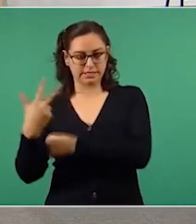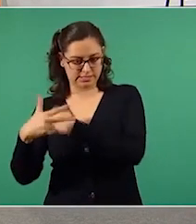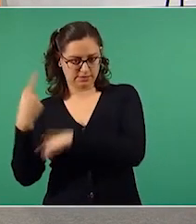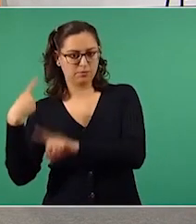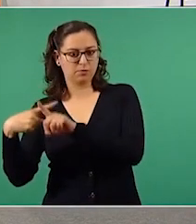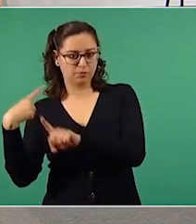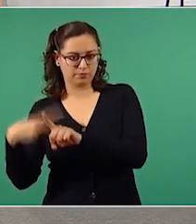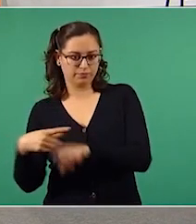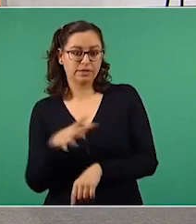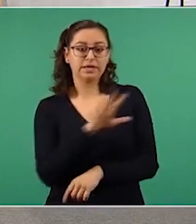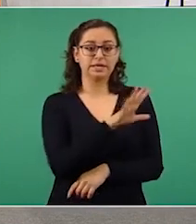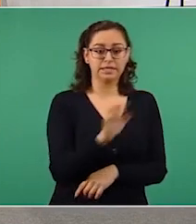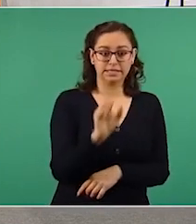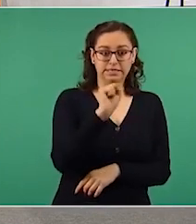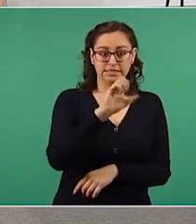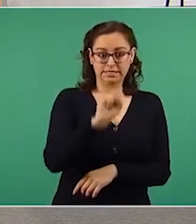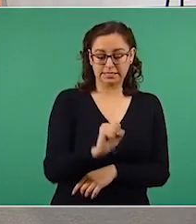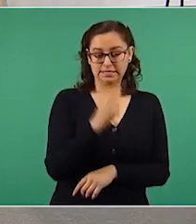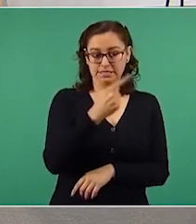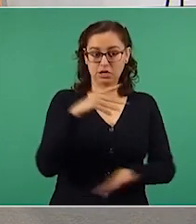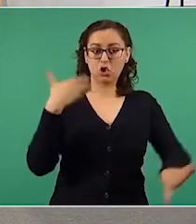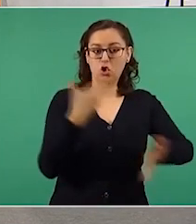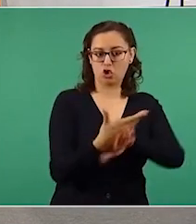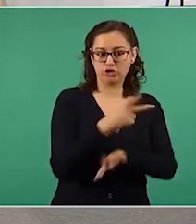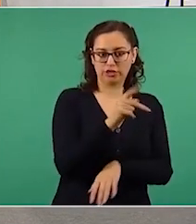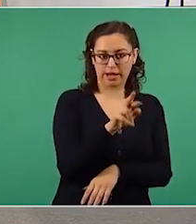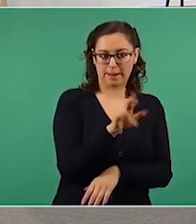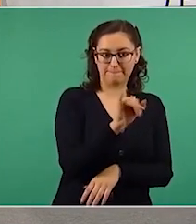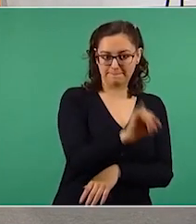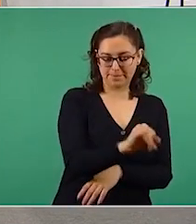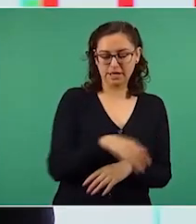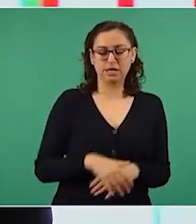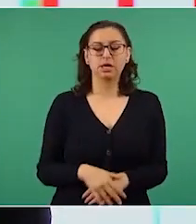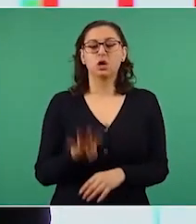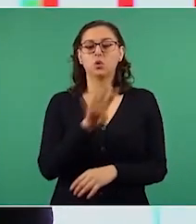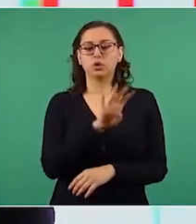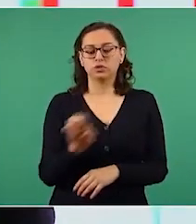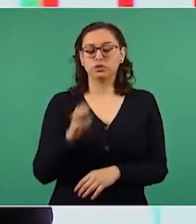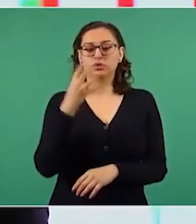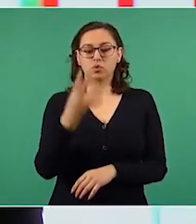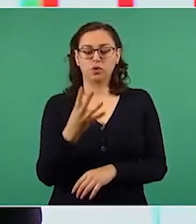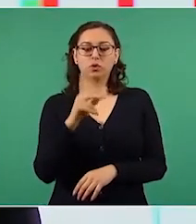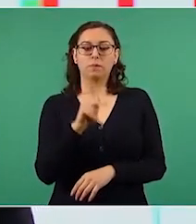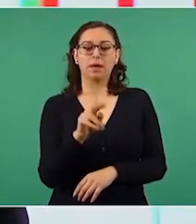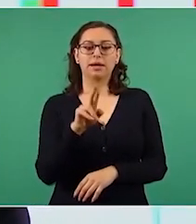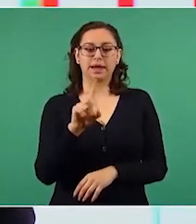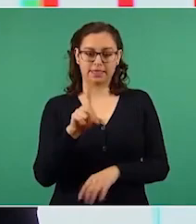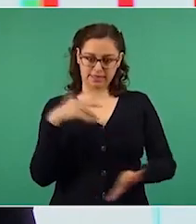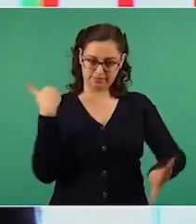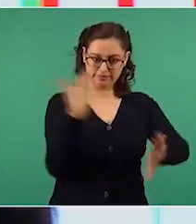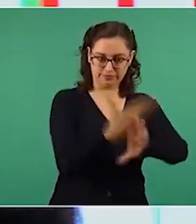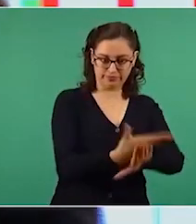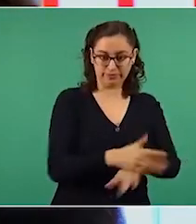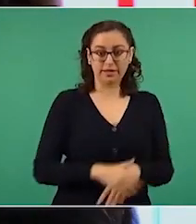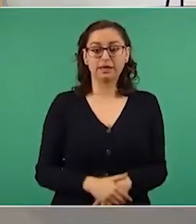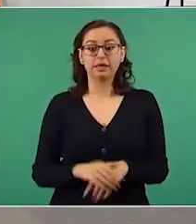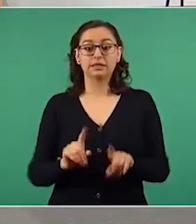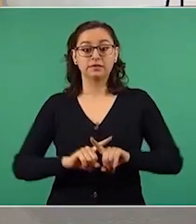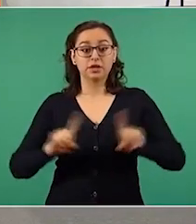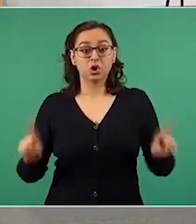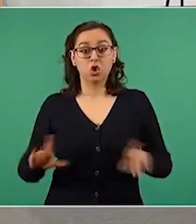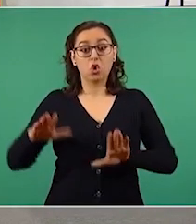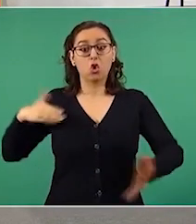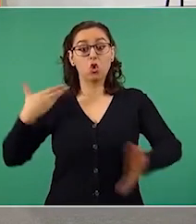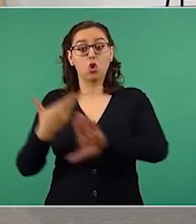567 del PRI y 404 del PRD. En cambio, Morena